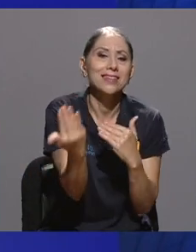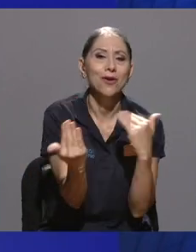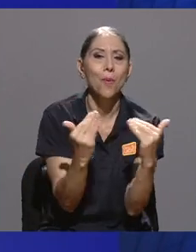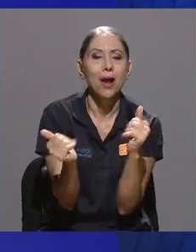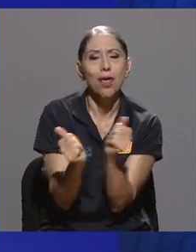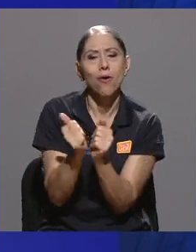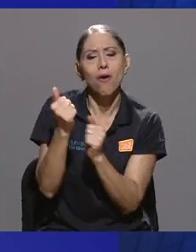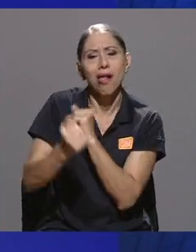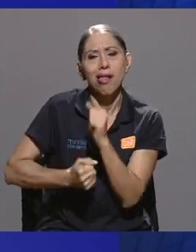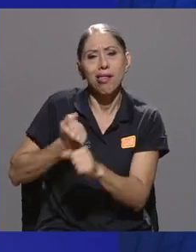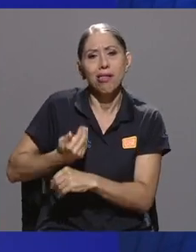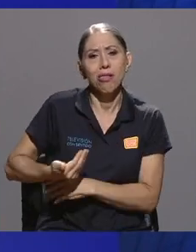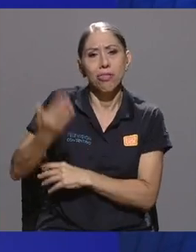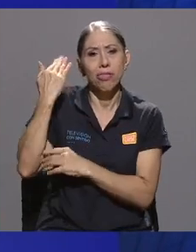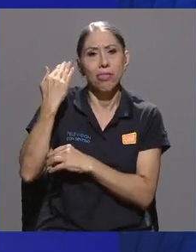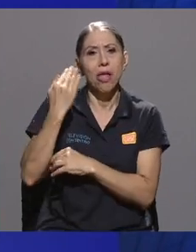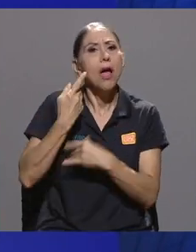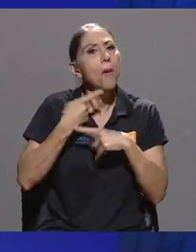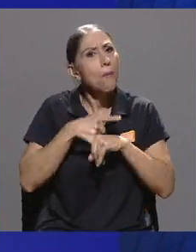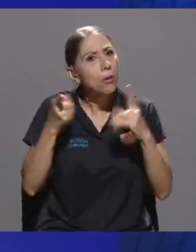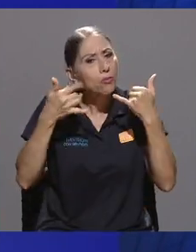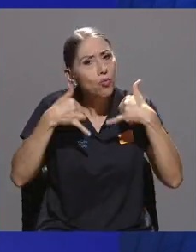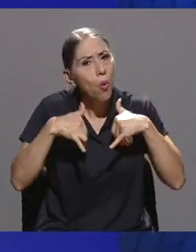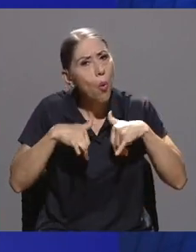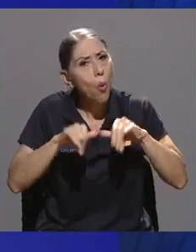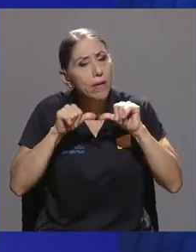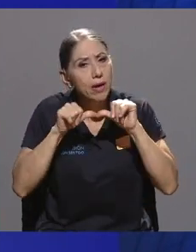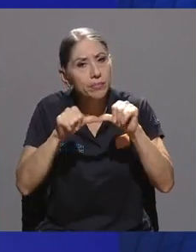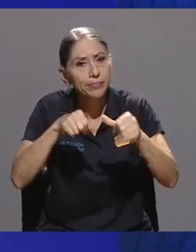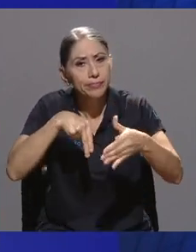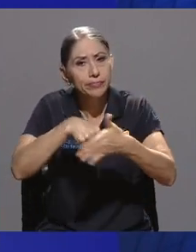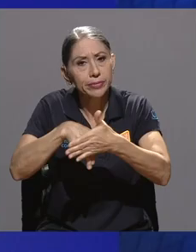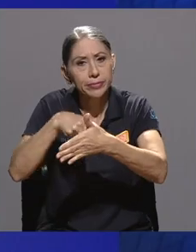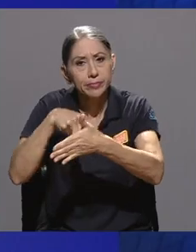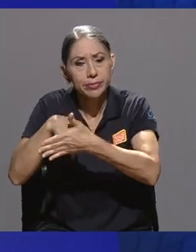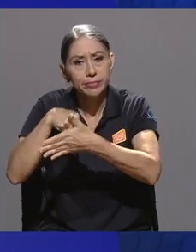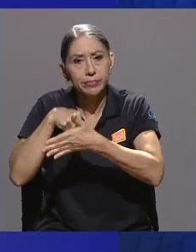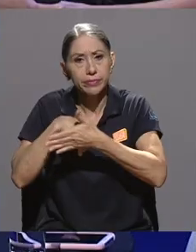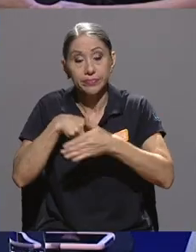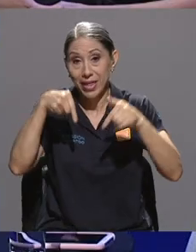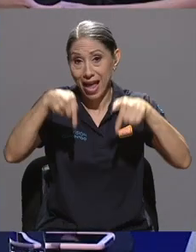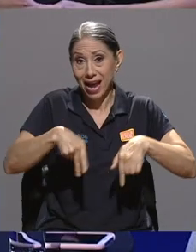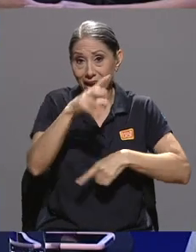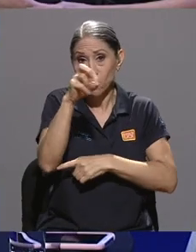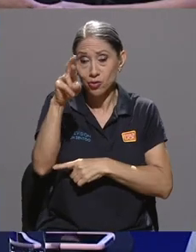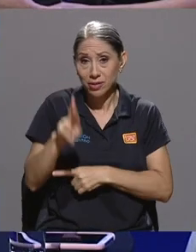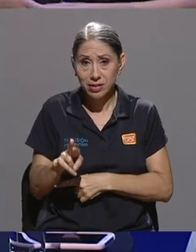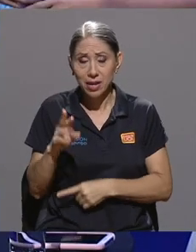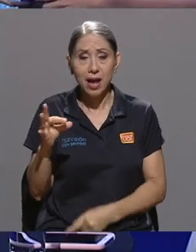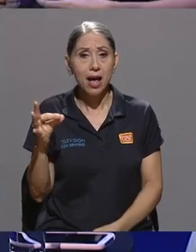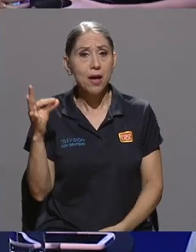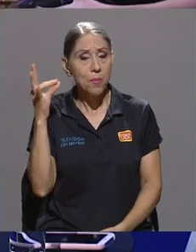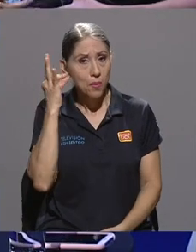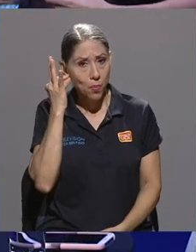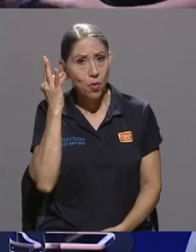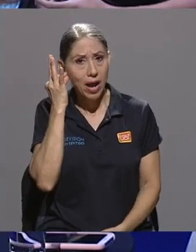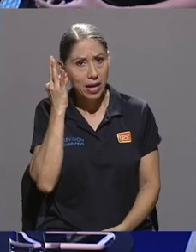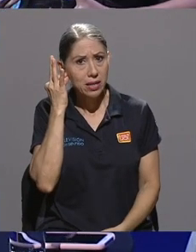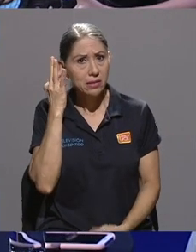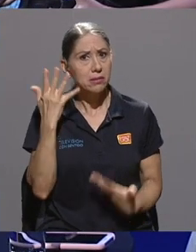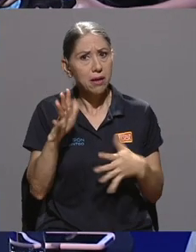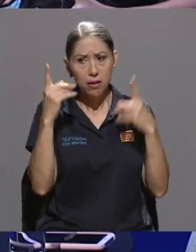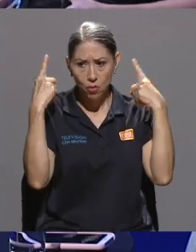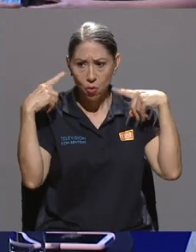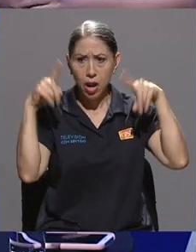anteriores, pero sigue habiendo muchos obstáculos y acá en Costa Rica, pues las mujeres hemos tenido, hemos llegado a lugares muy